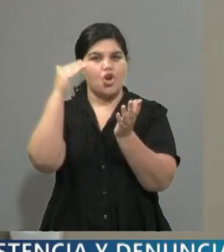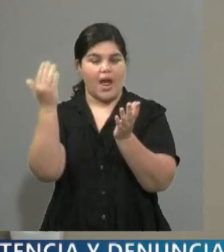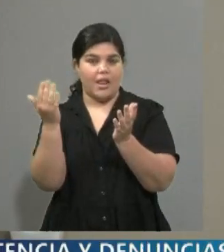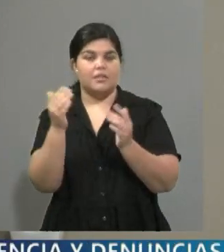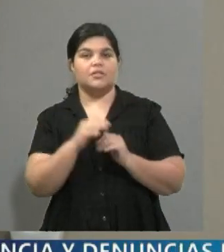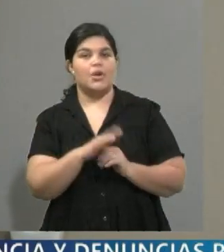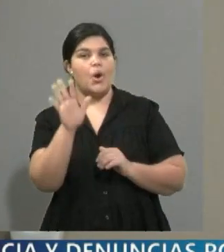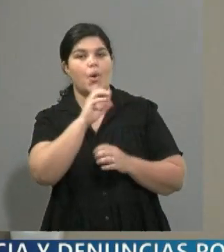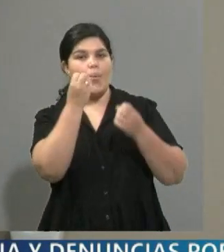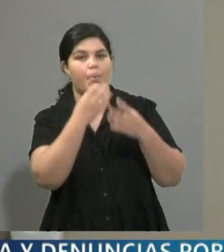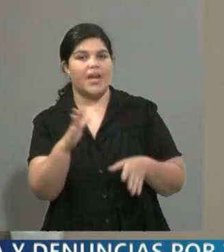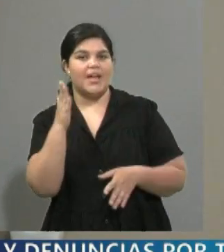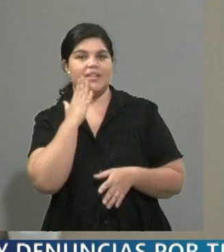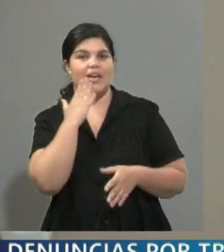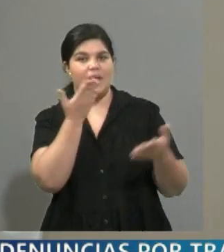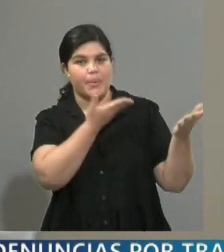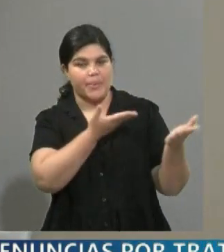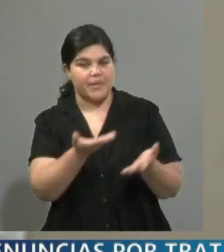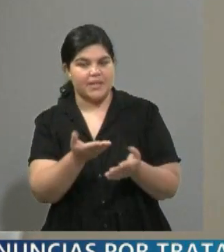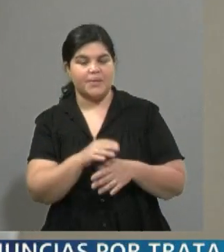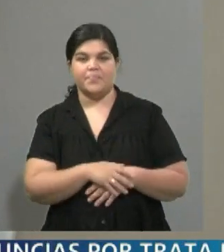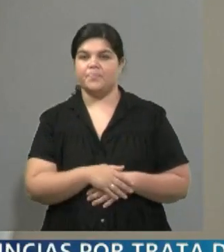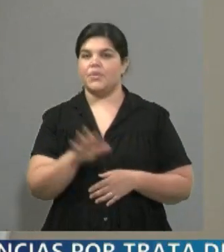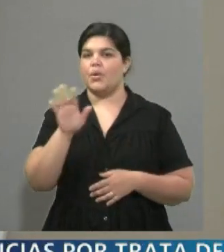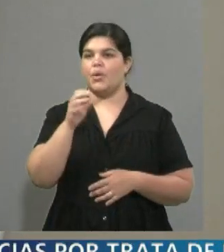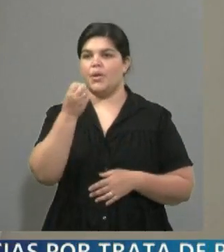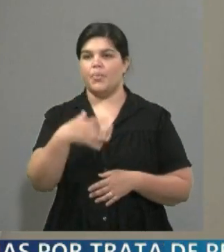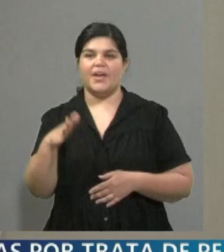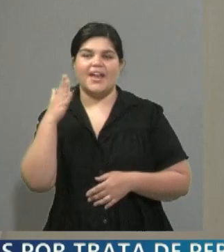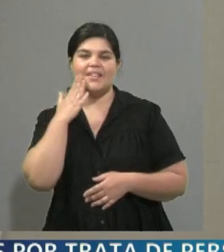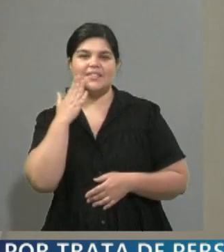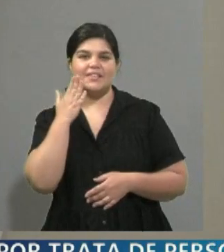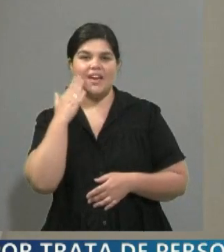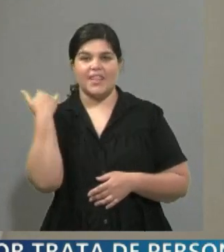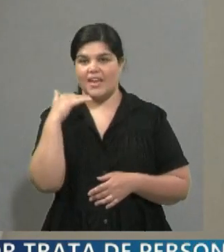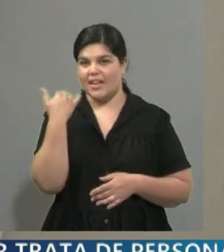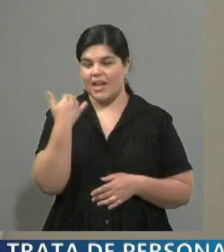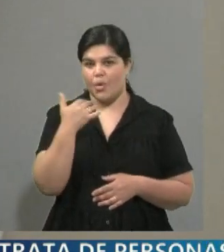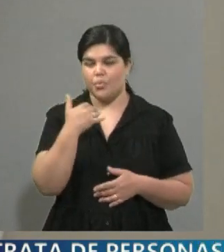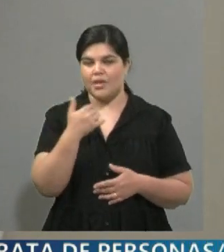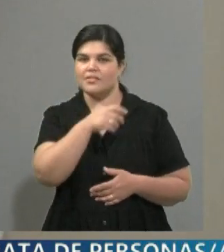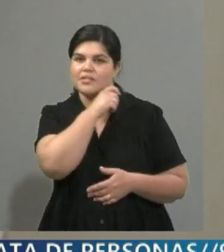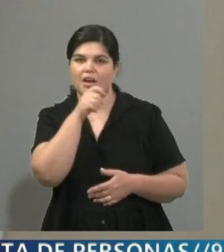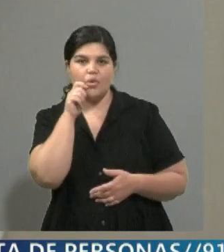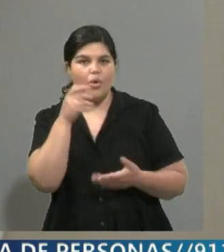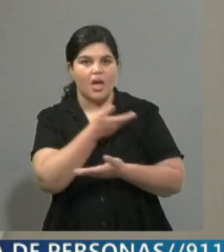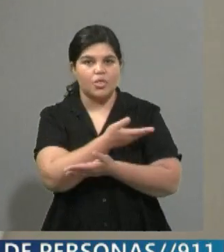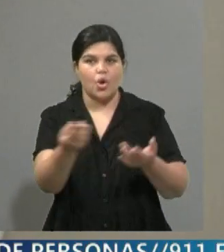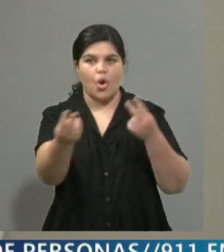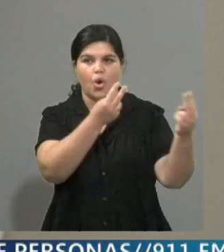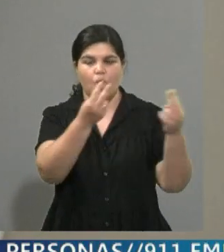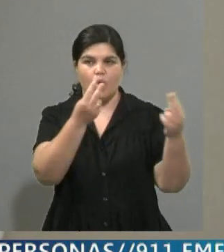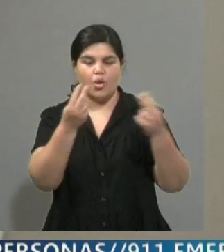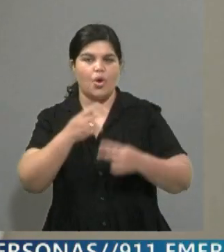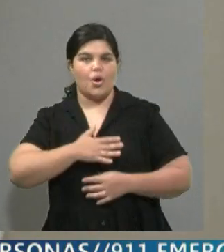Buenas tardes, bienvenida. Buenas tardes, Claudia, y un saludo para todos los clientes. Un placer